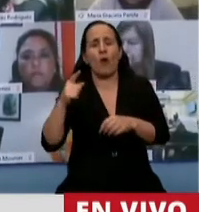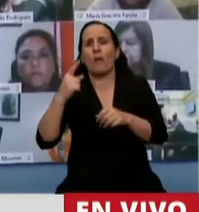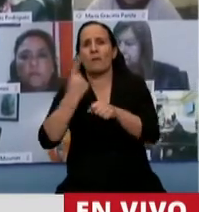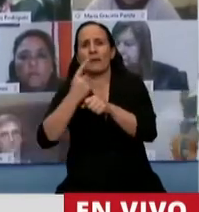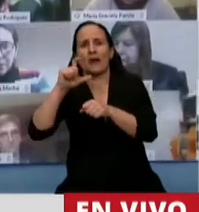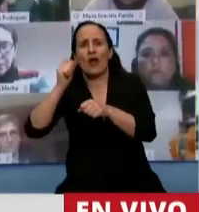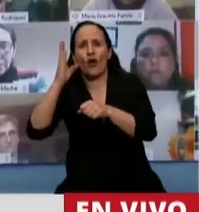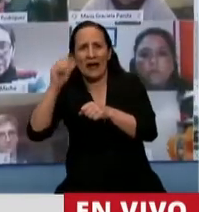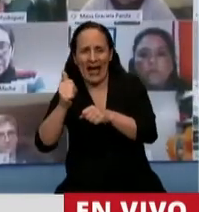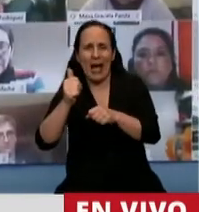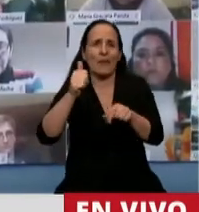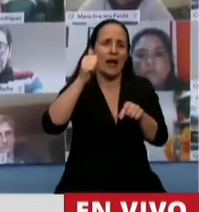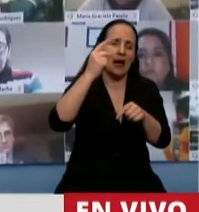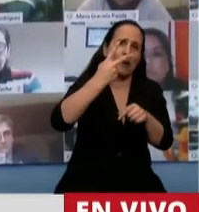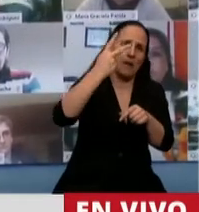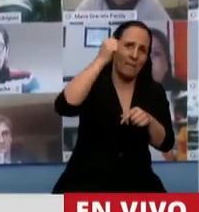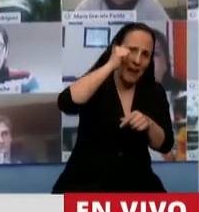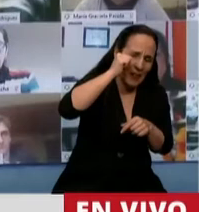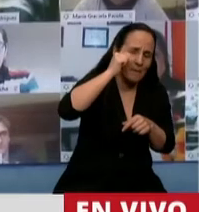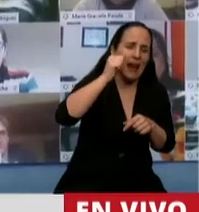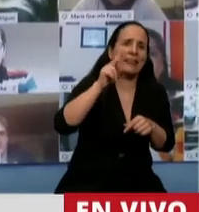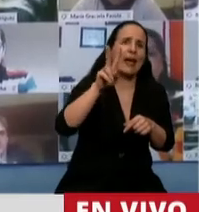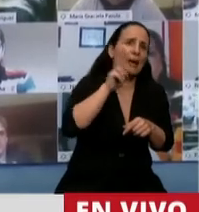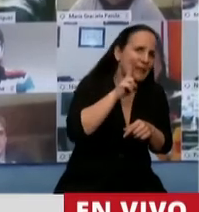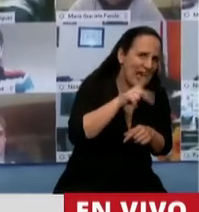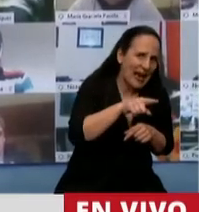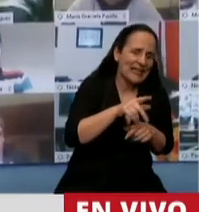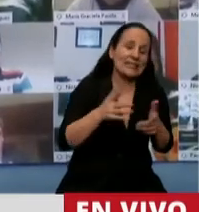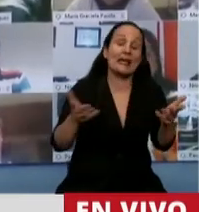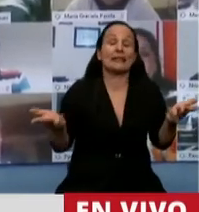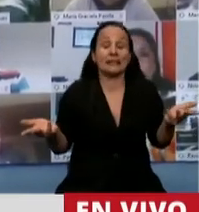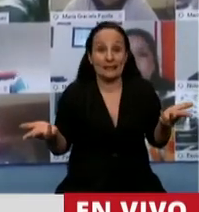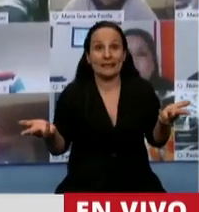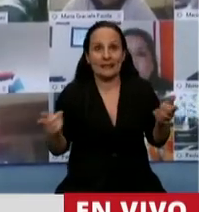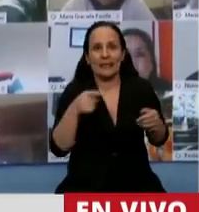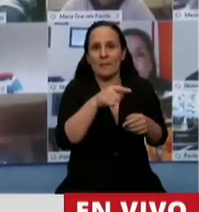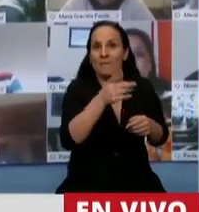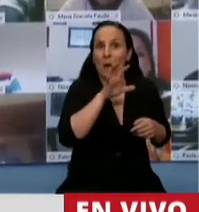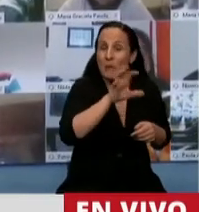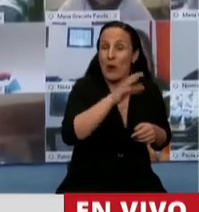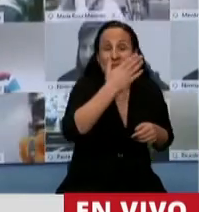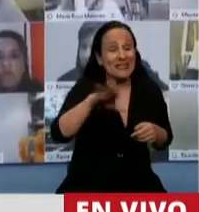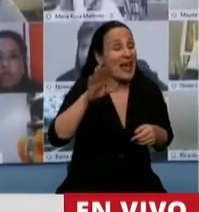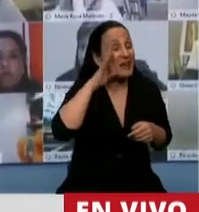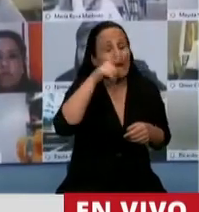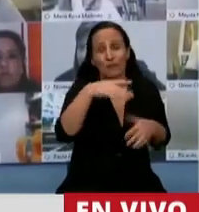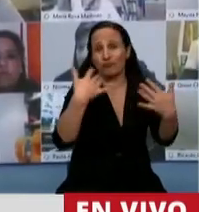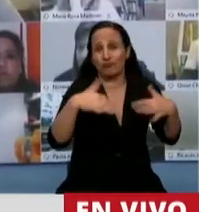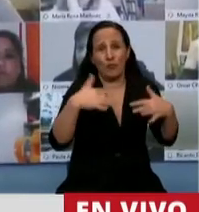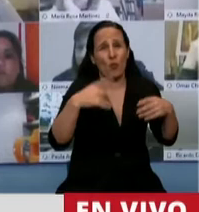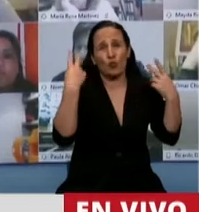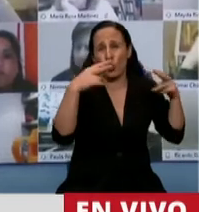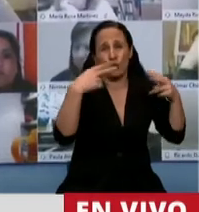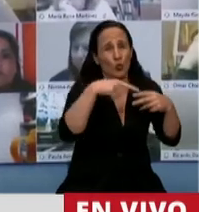y de Villa Gesell. Esto da la idea, ¿no es cierto?, de cómo en nuestra provincia la actividad turística, que significa un tercio de sus ingresos